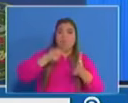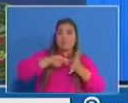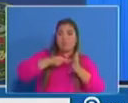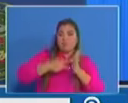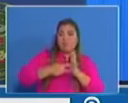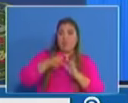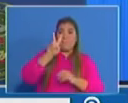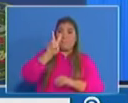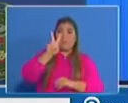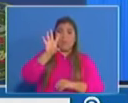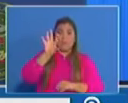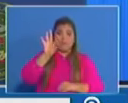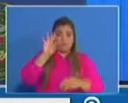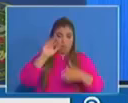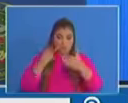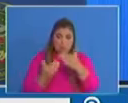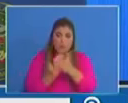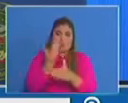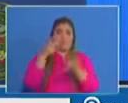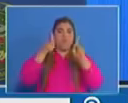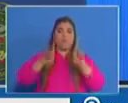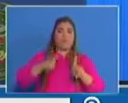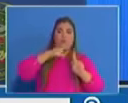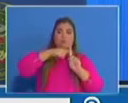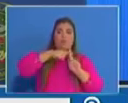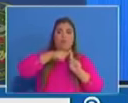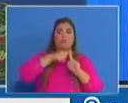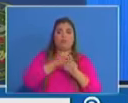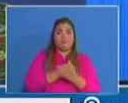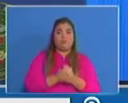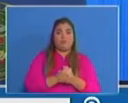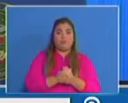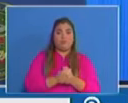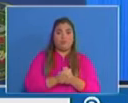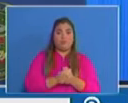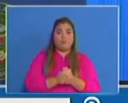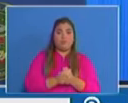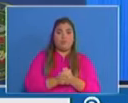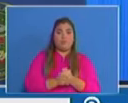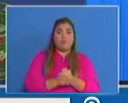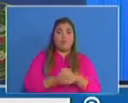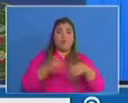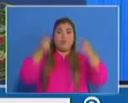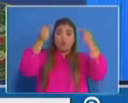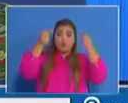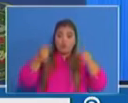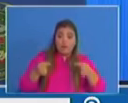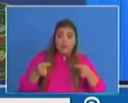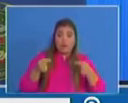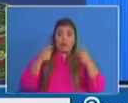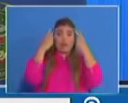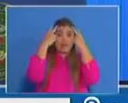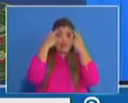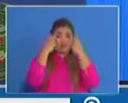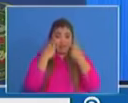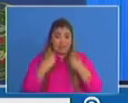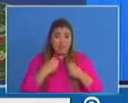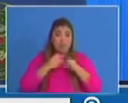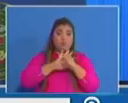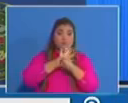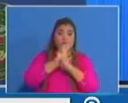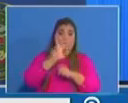Del total de pruebas, de las 28.795,